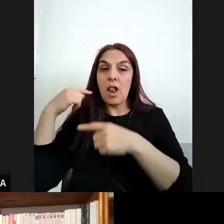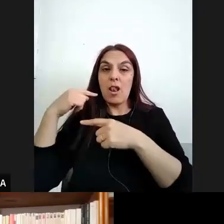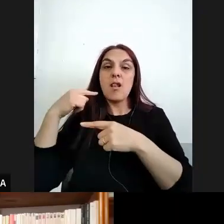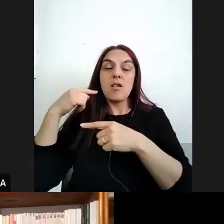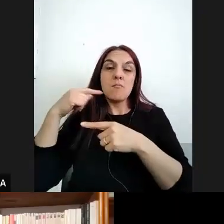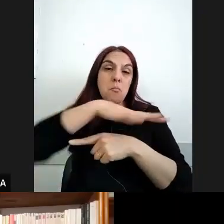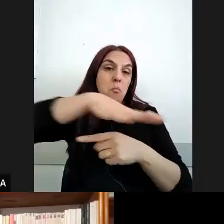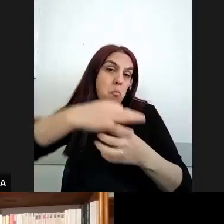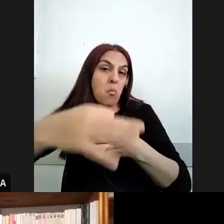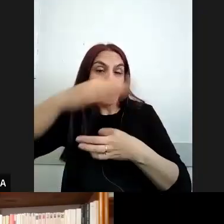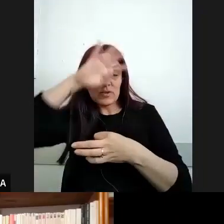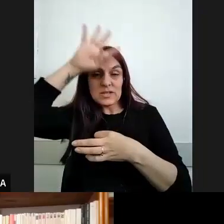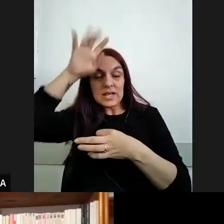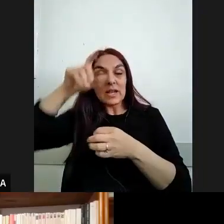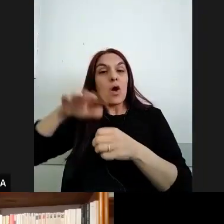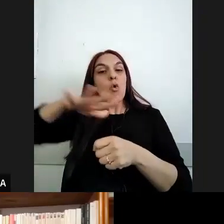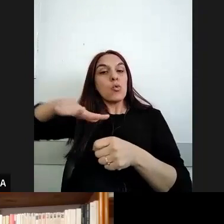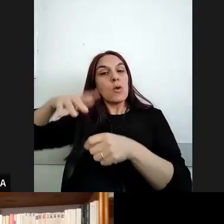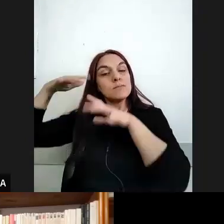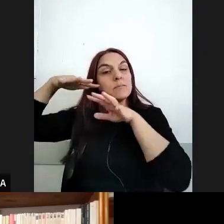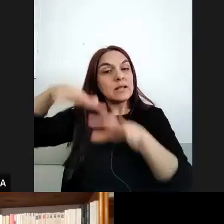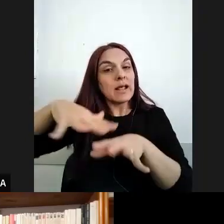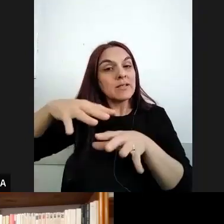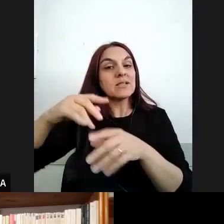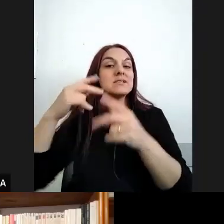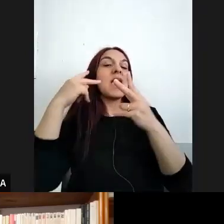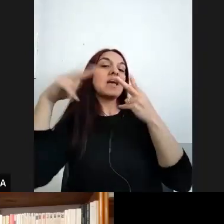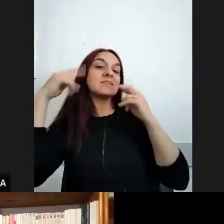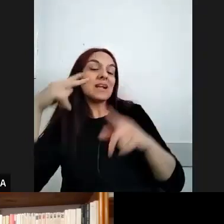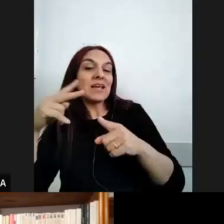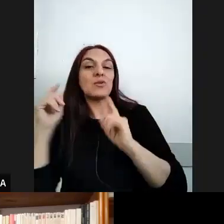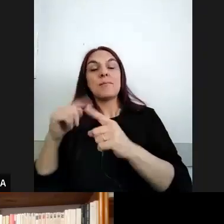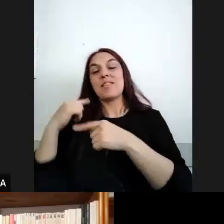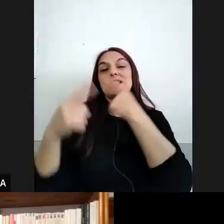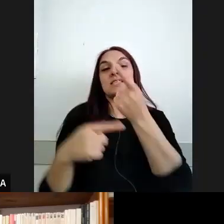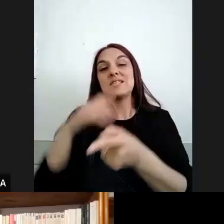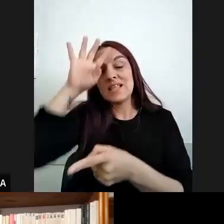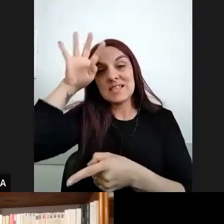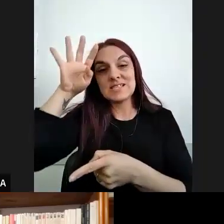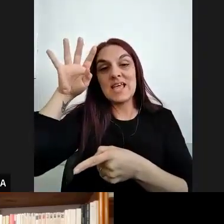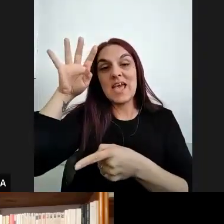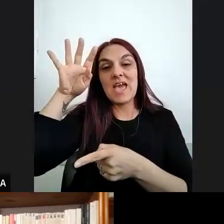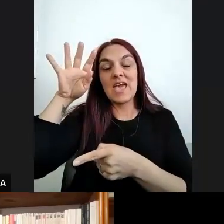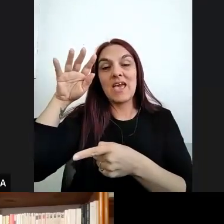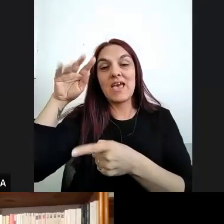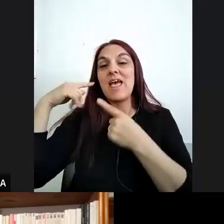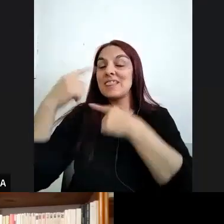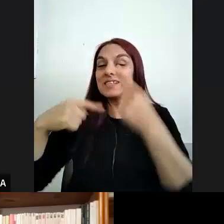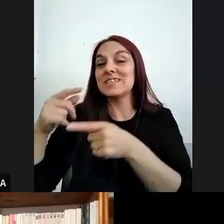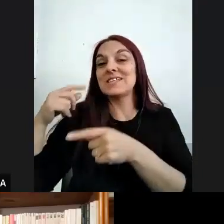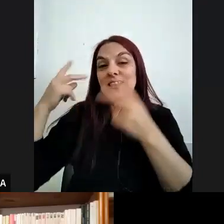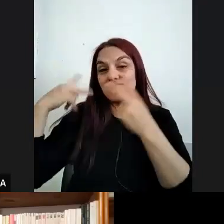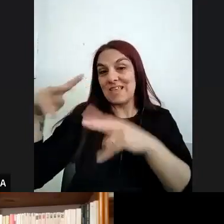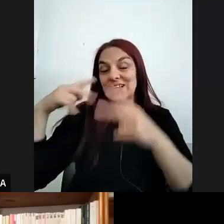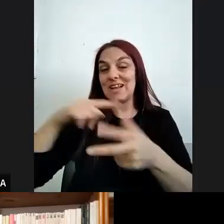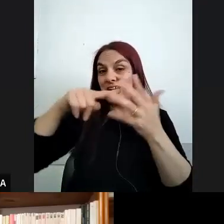poblaciones migrantes el lugar del extranjero y el lugar de los descendientes pero además revisar las políticas y las narrativas de la